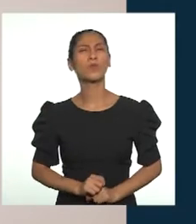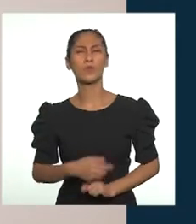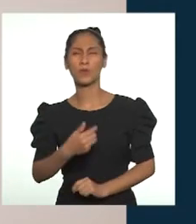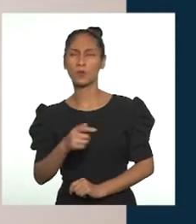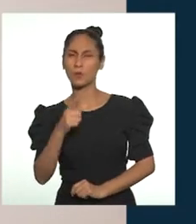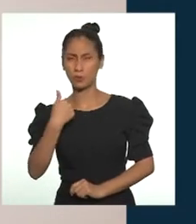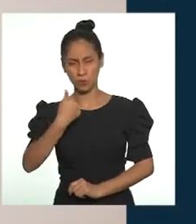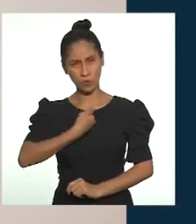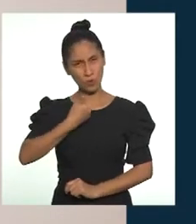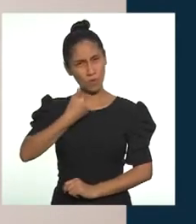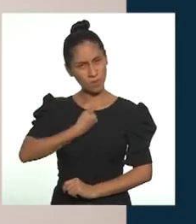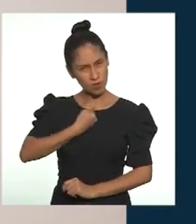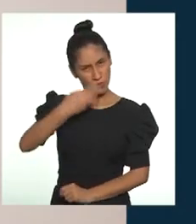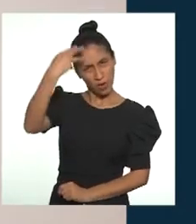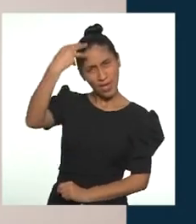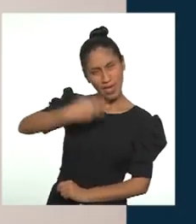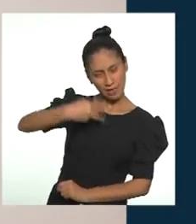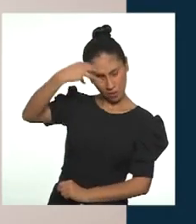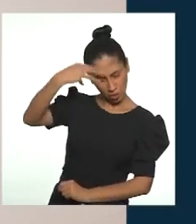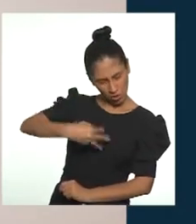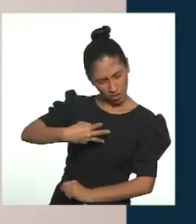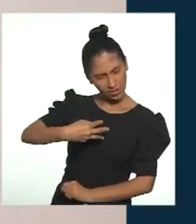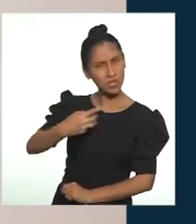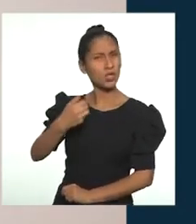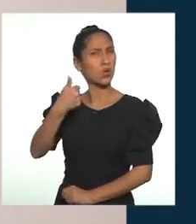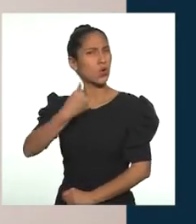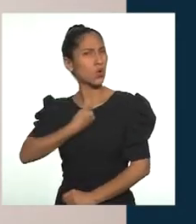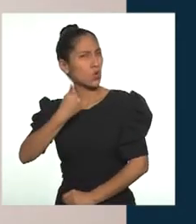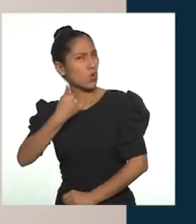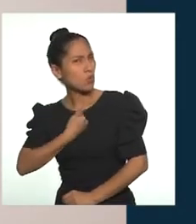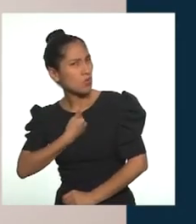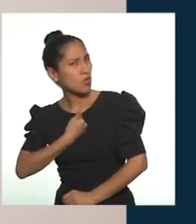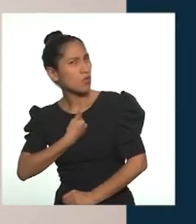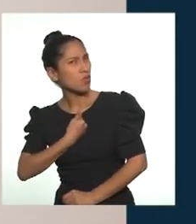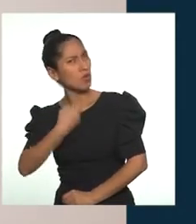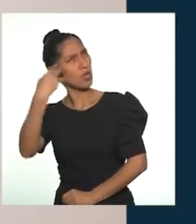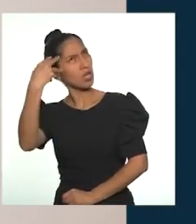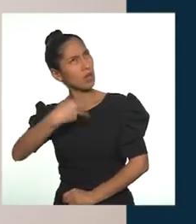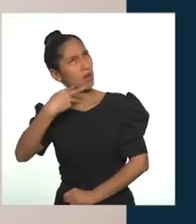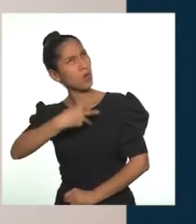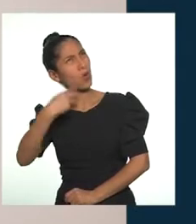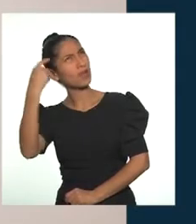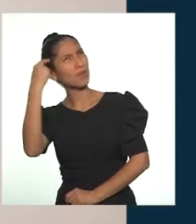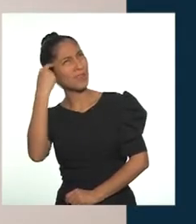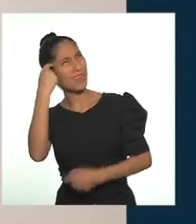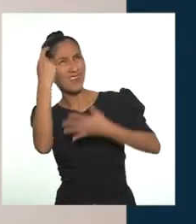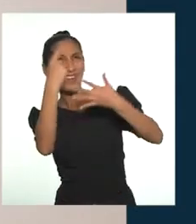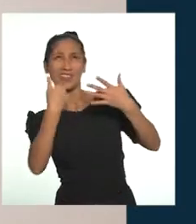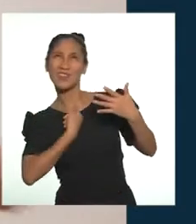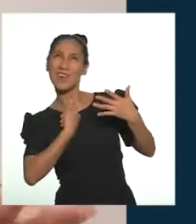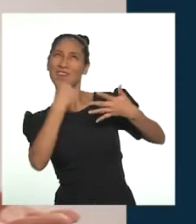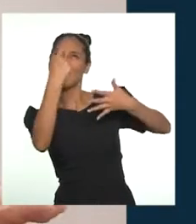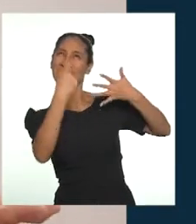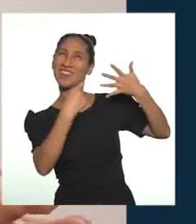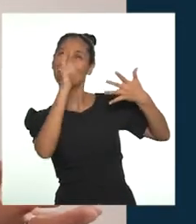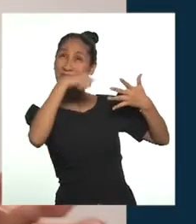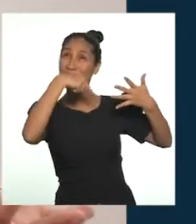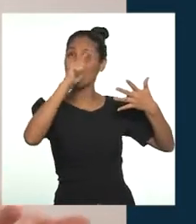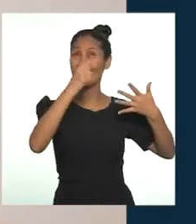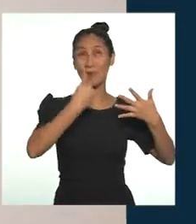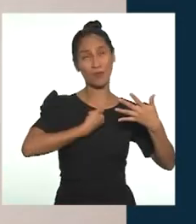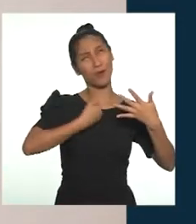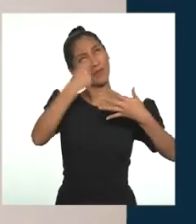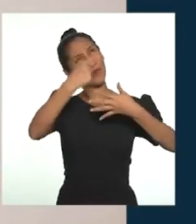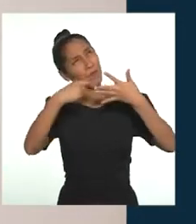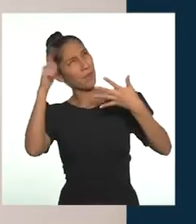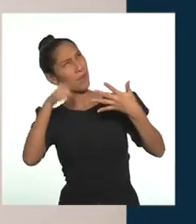autoconocernos, conocernos a nosotros mismos lo más que podamos, con nuestras cosas positivas, con nuestras cosas negativas, que también en algún momento